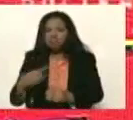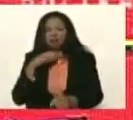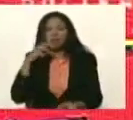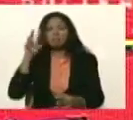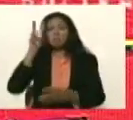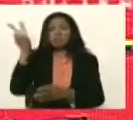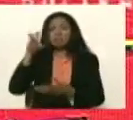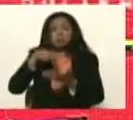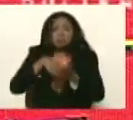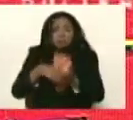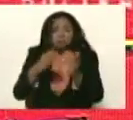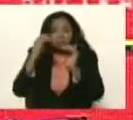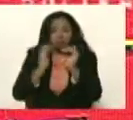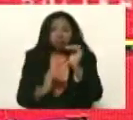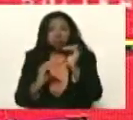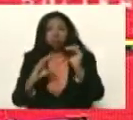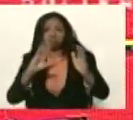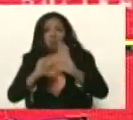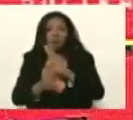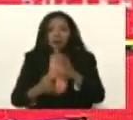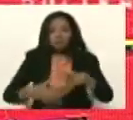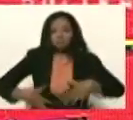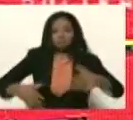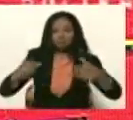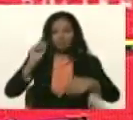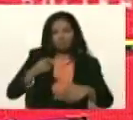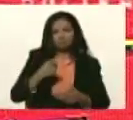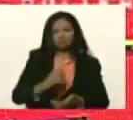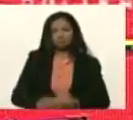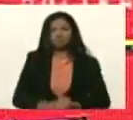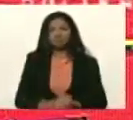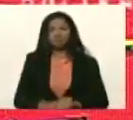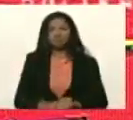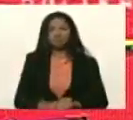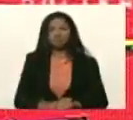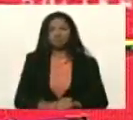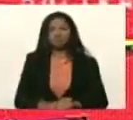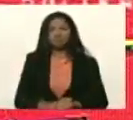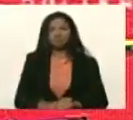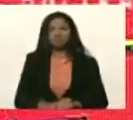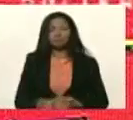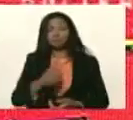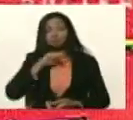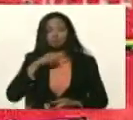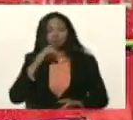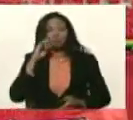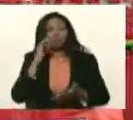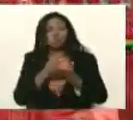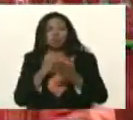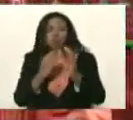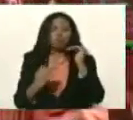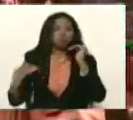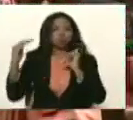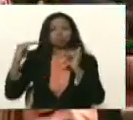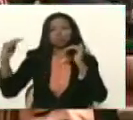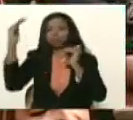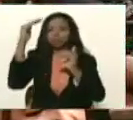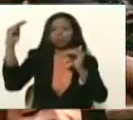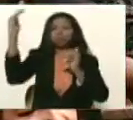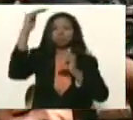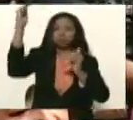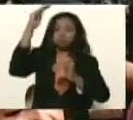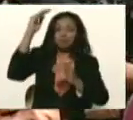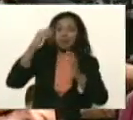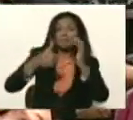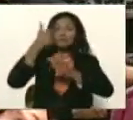desarticularla y robarle sus riquezas hemos pasado muchas pruebas hay que seguir pasando y la